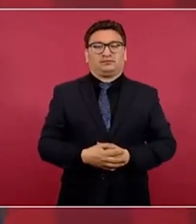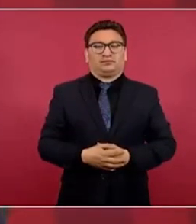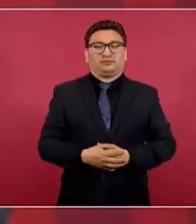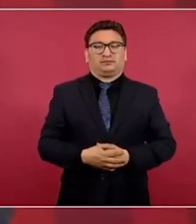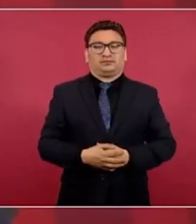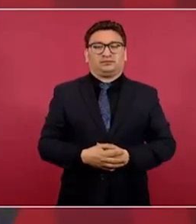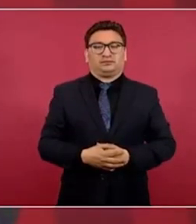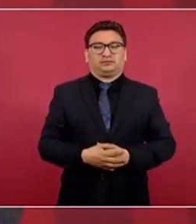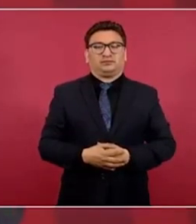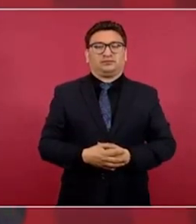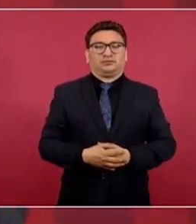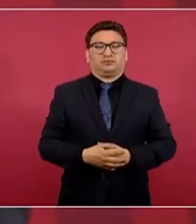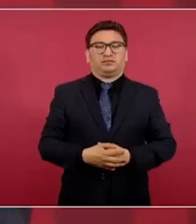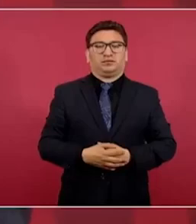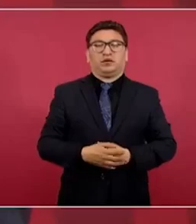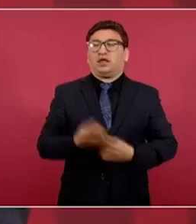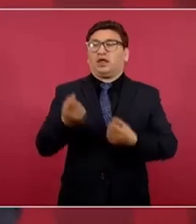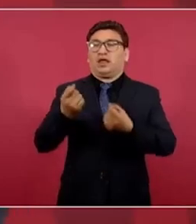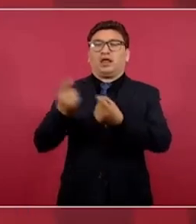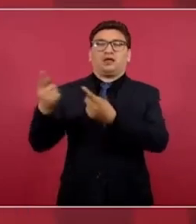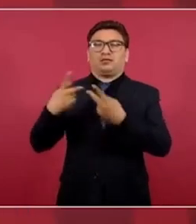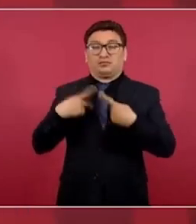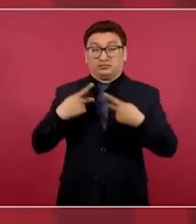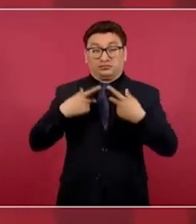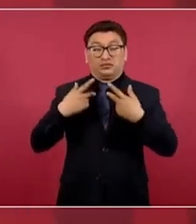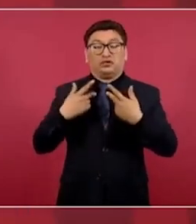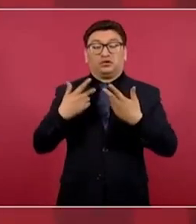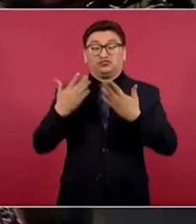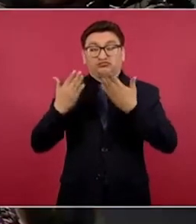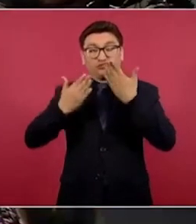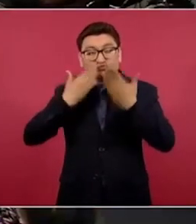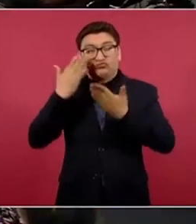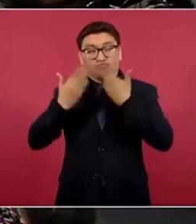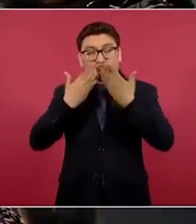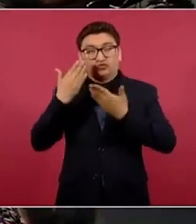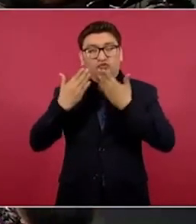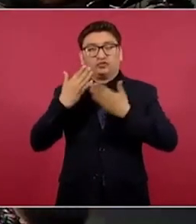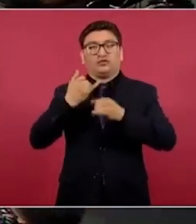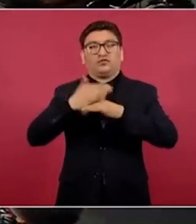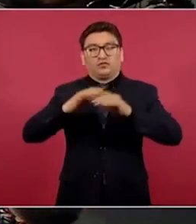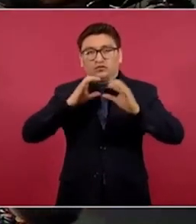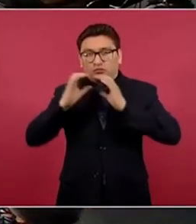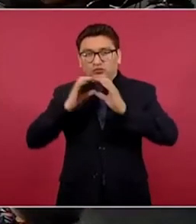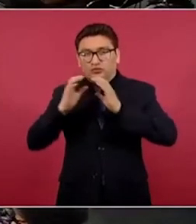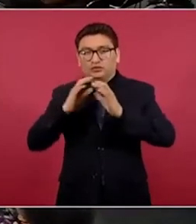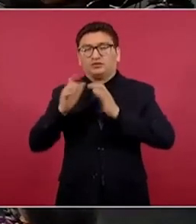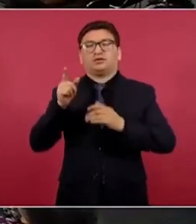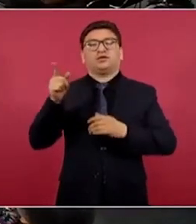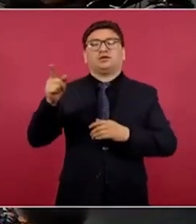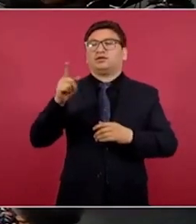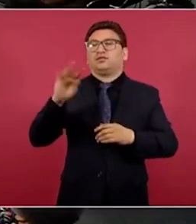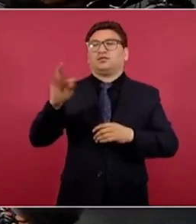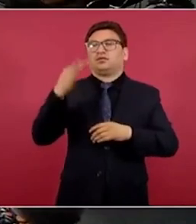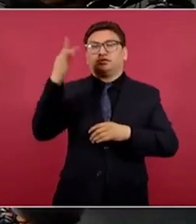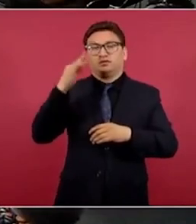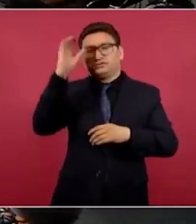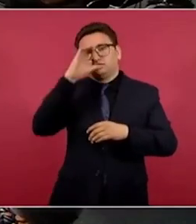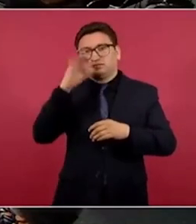comunicaciones en la Facultad de Ciencias Políticas,